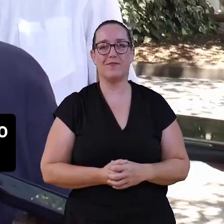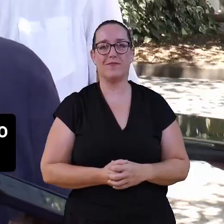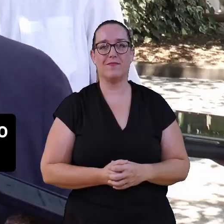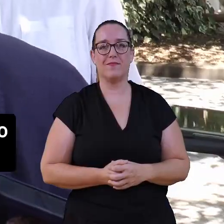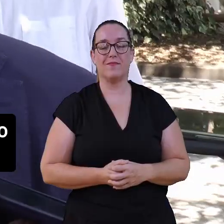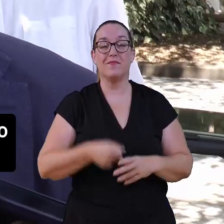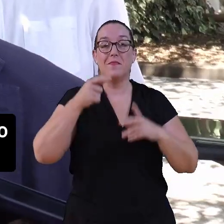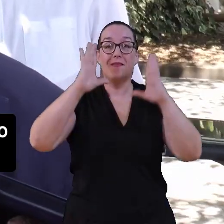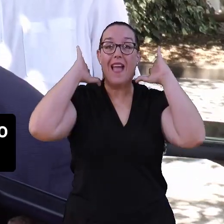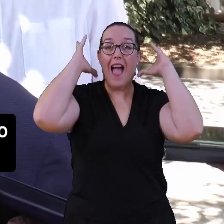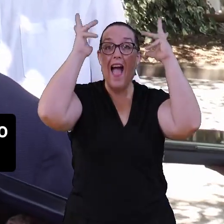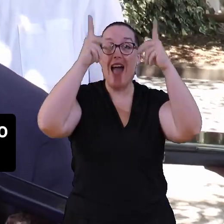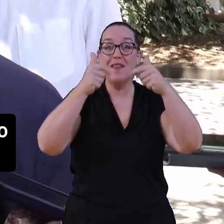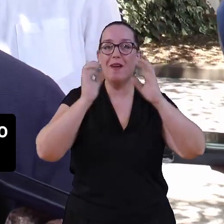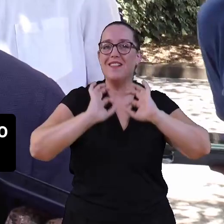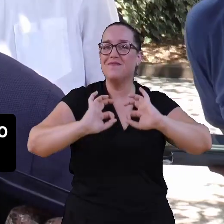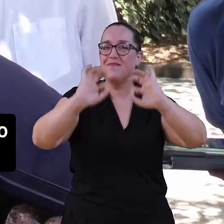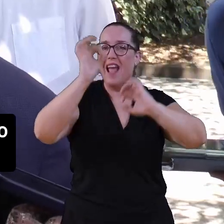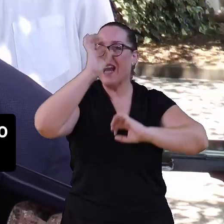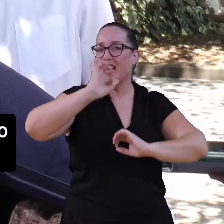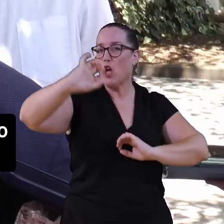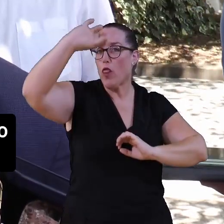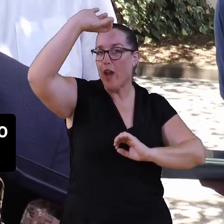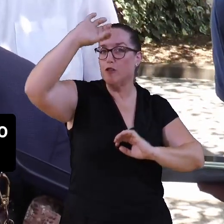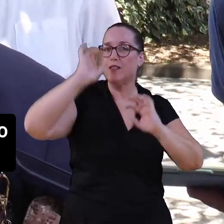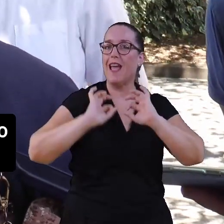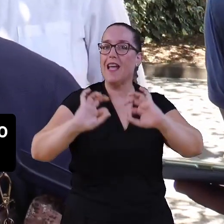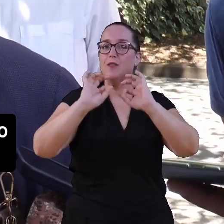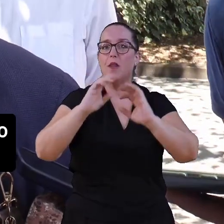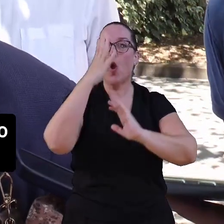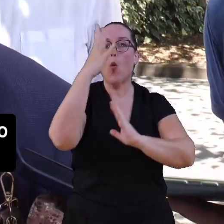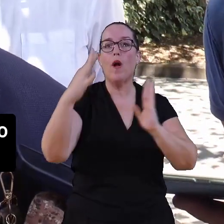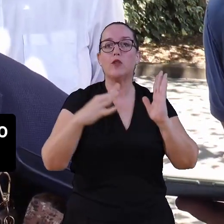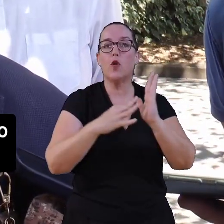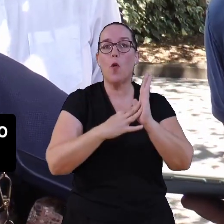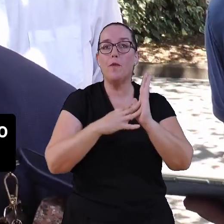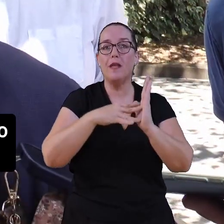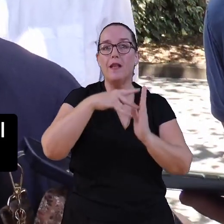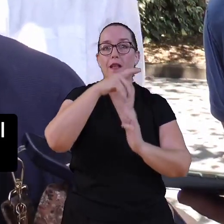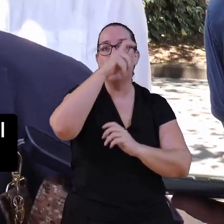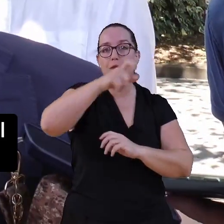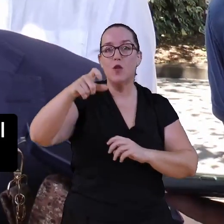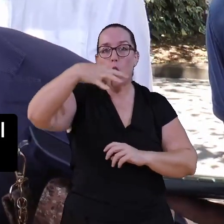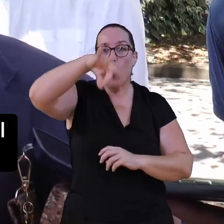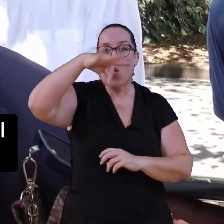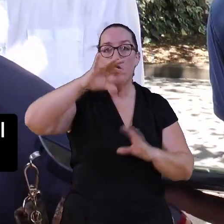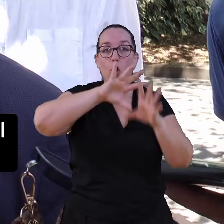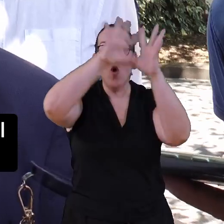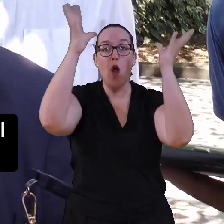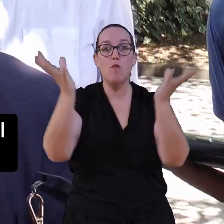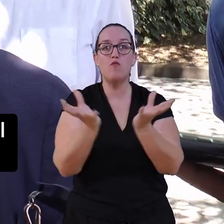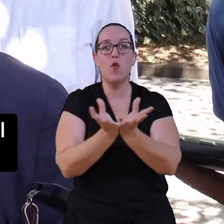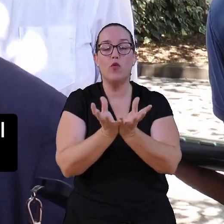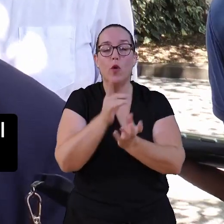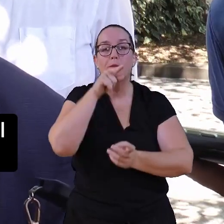El animal que hoy presentamos, este rinoceronte, quedan solo 4.000 ejemplares en el mundo y quedan solo 4.000 ejemplares fundamentalmente